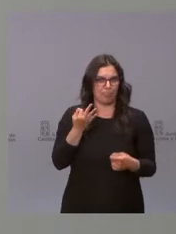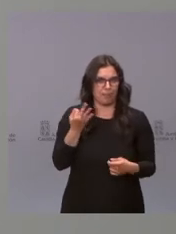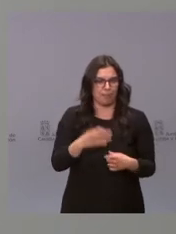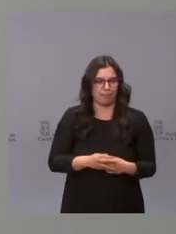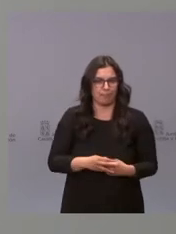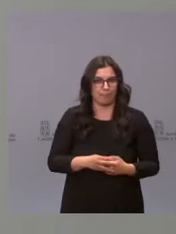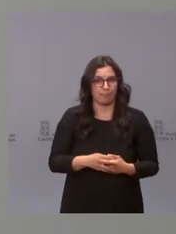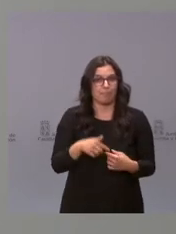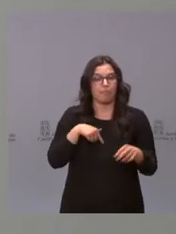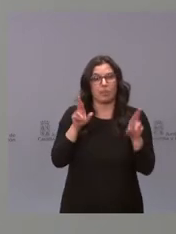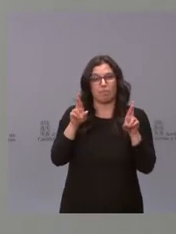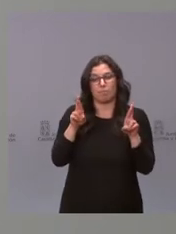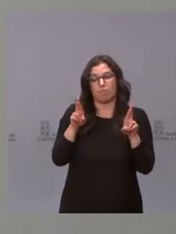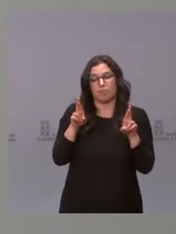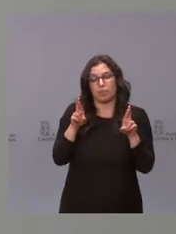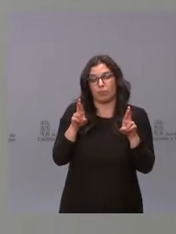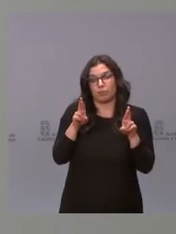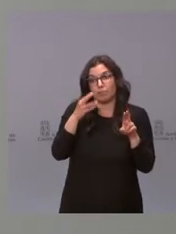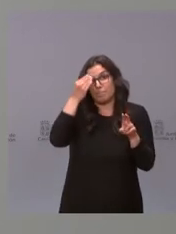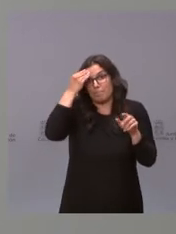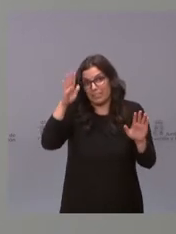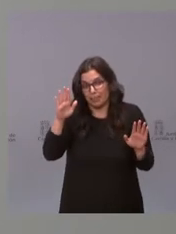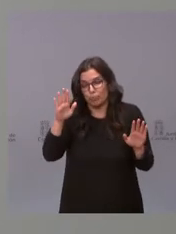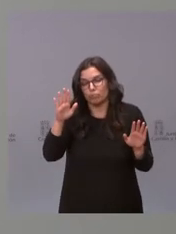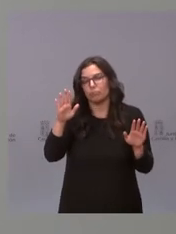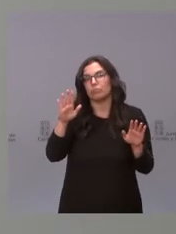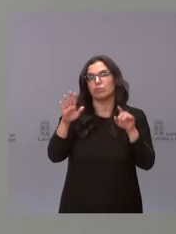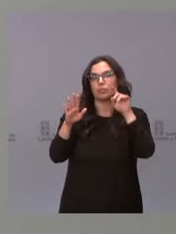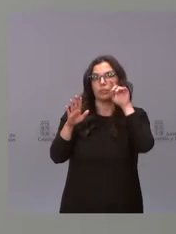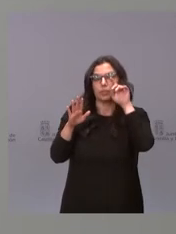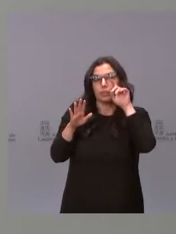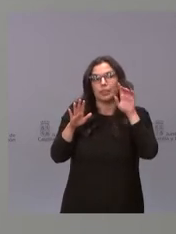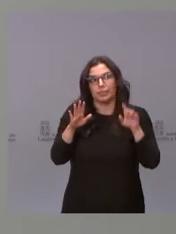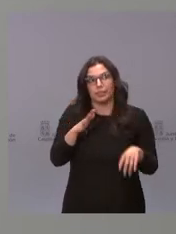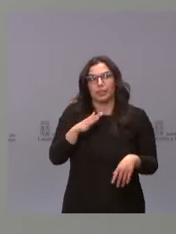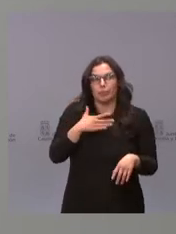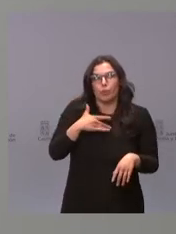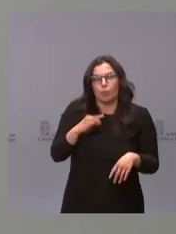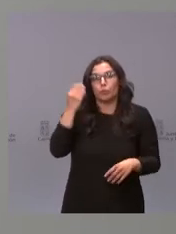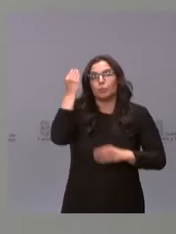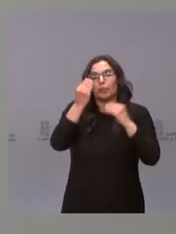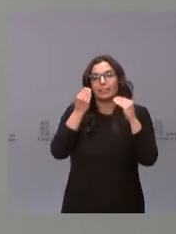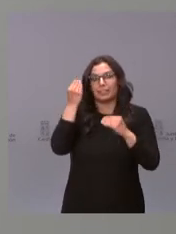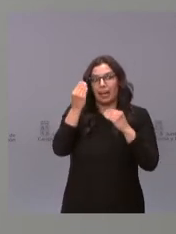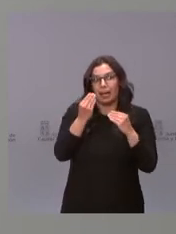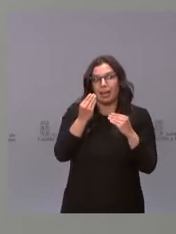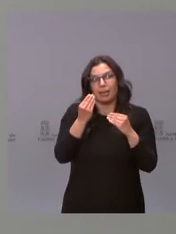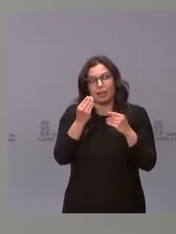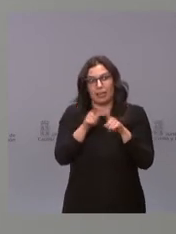bueno, esperamos que creemos que podemos ir pensando que no tiene que ser tan